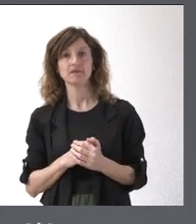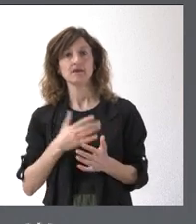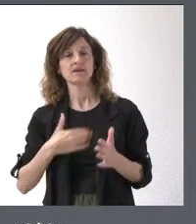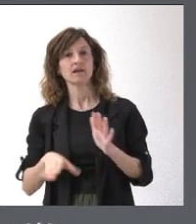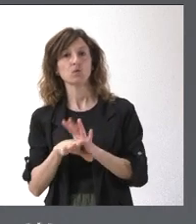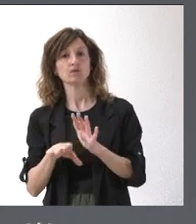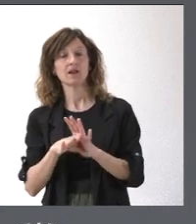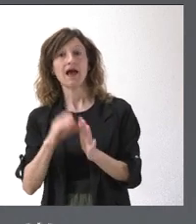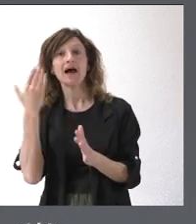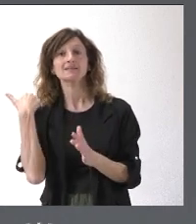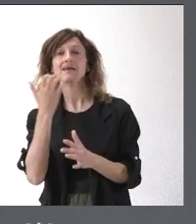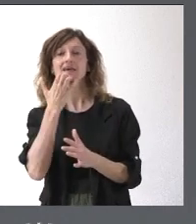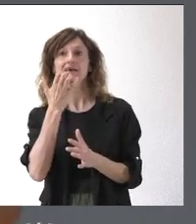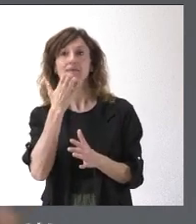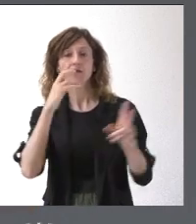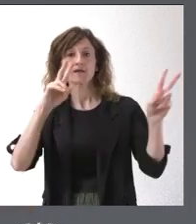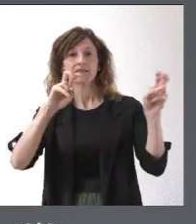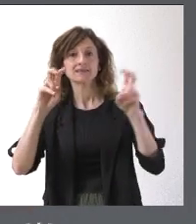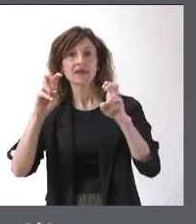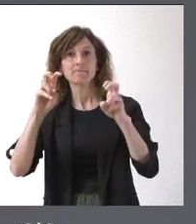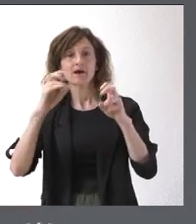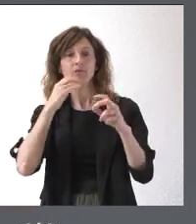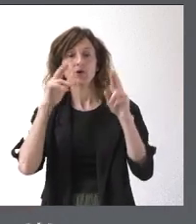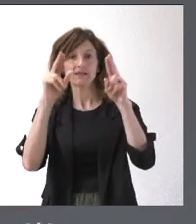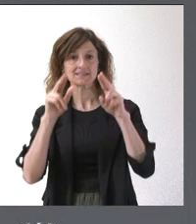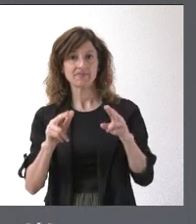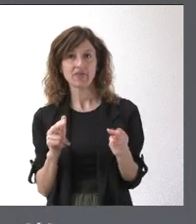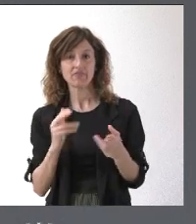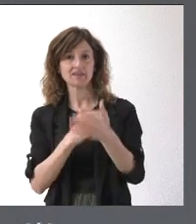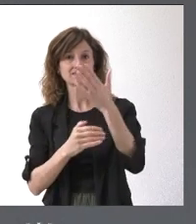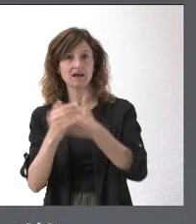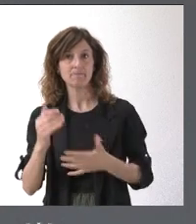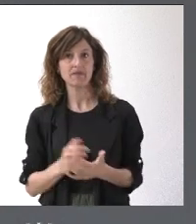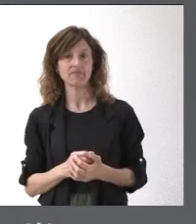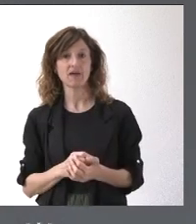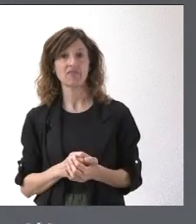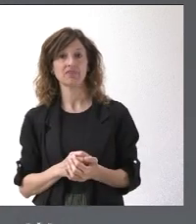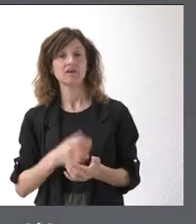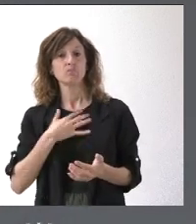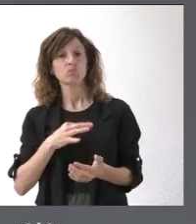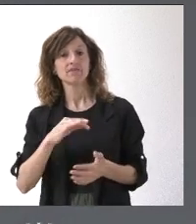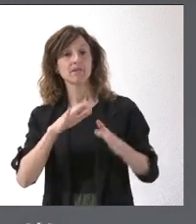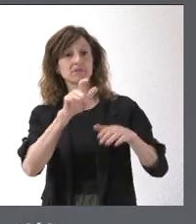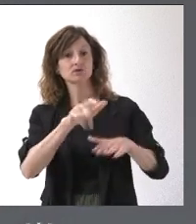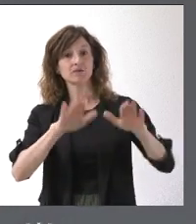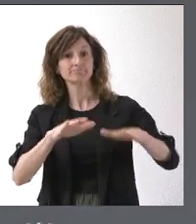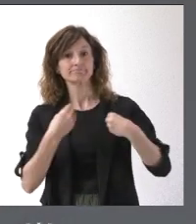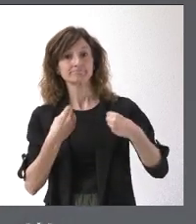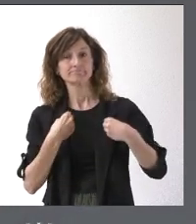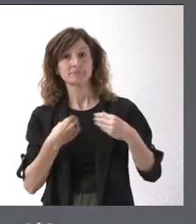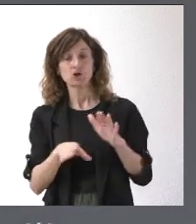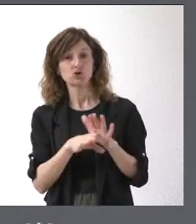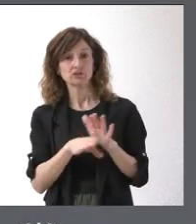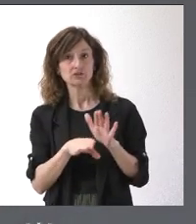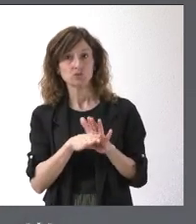Les ponía el ejemplo, por ejemplo, del tema de las residencias de discapacidad, el poder mantener a esas personas en